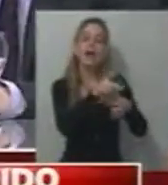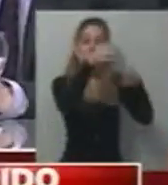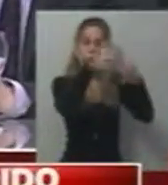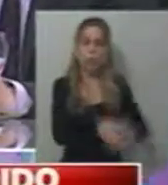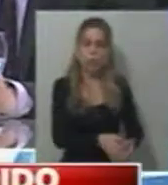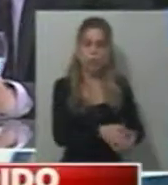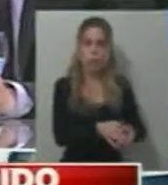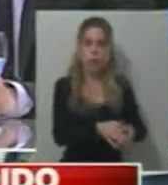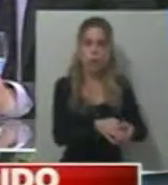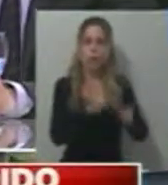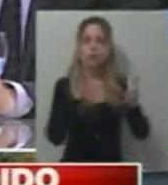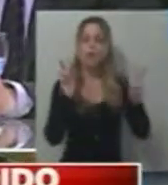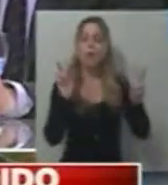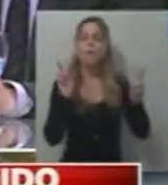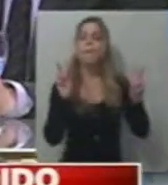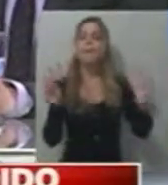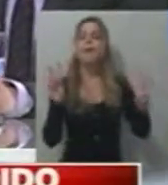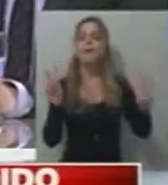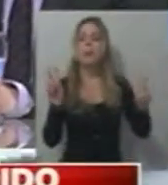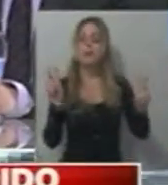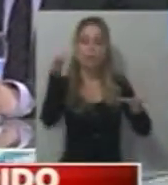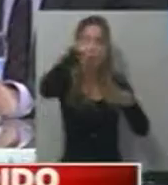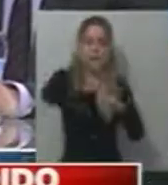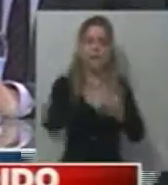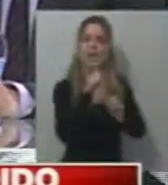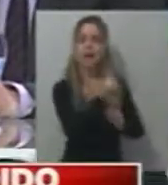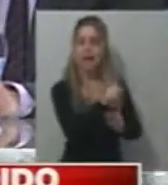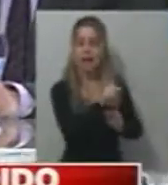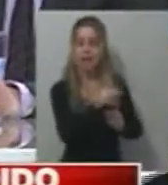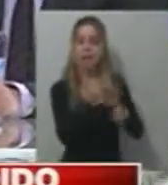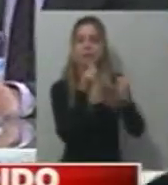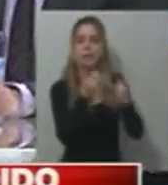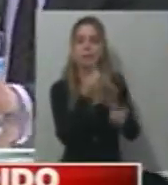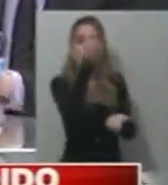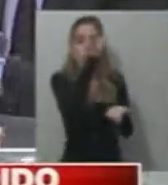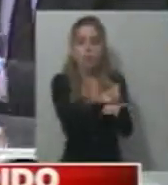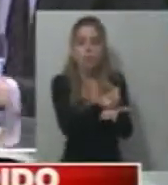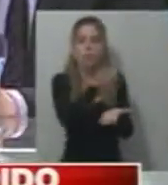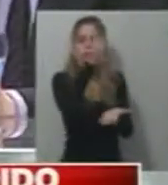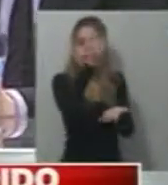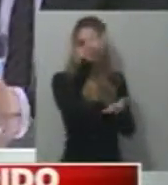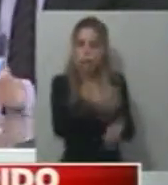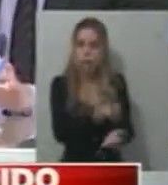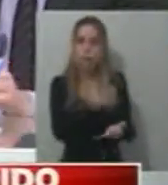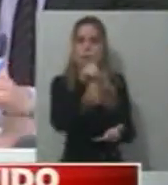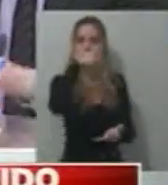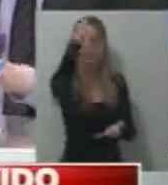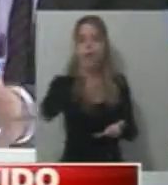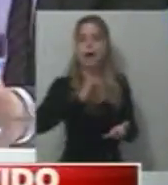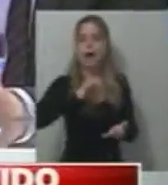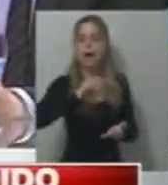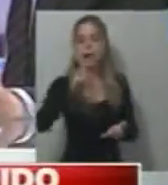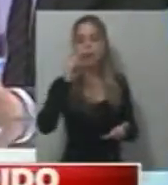lo que pasa es que este peronismo, el K, no tiene instalado una figura fuerte rumbo al 2015, y eso es lo que se está viendo